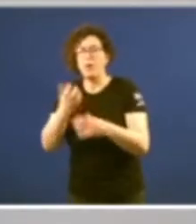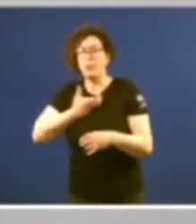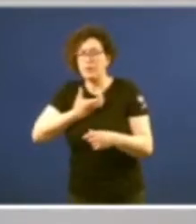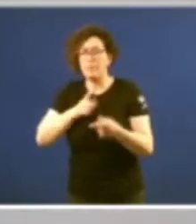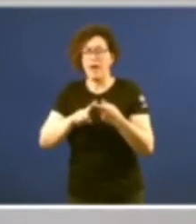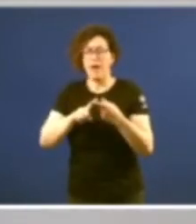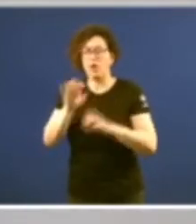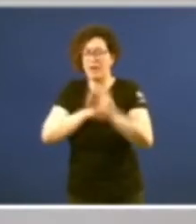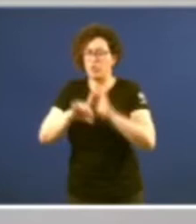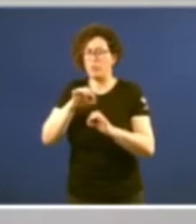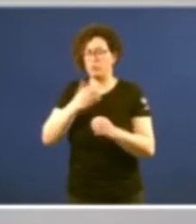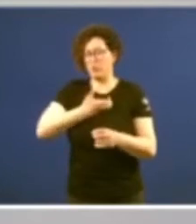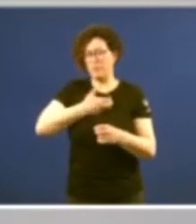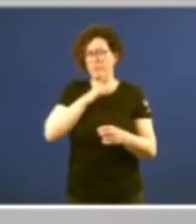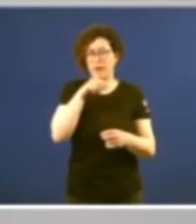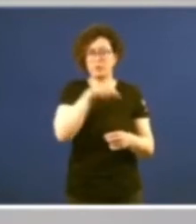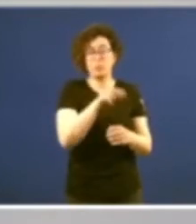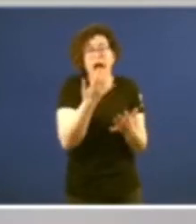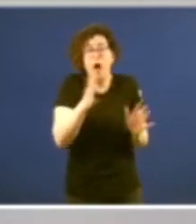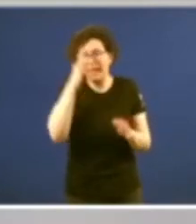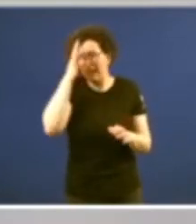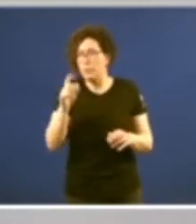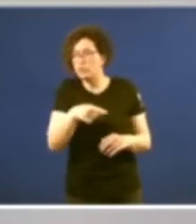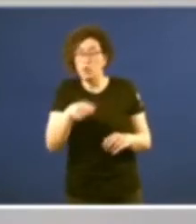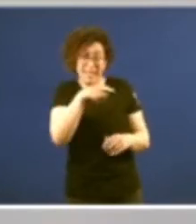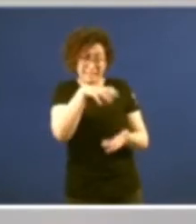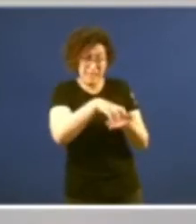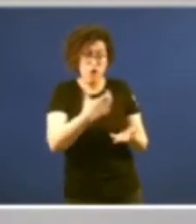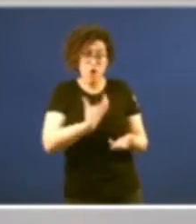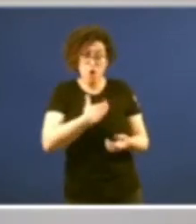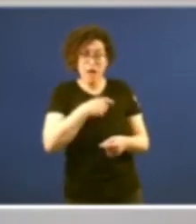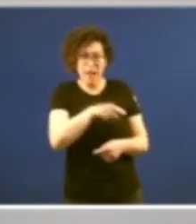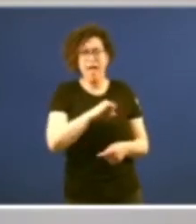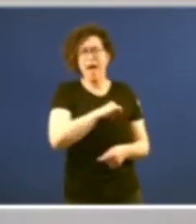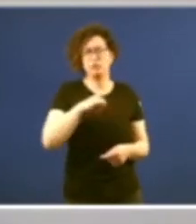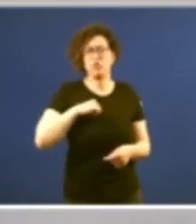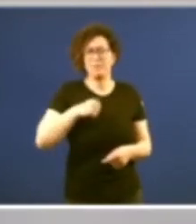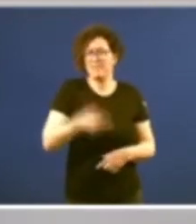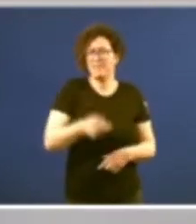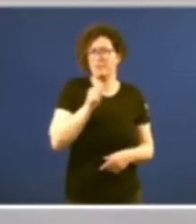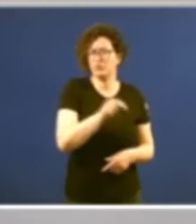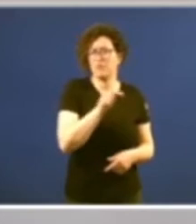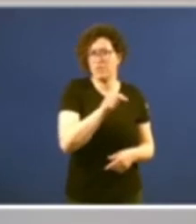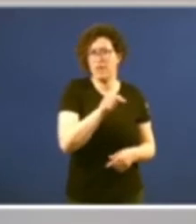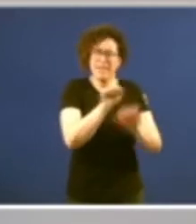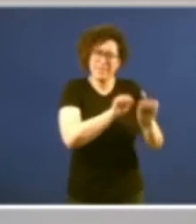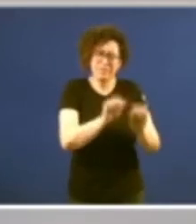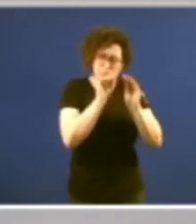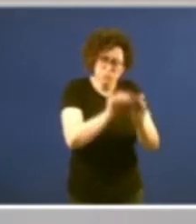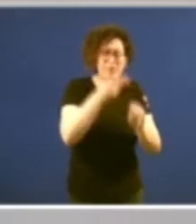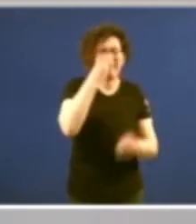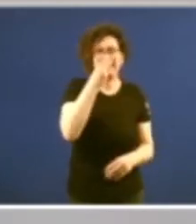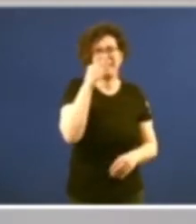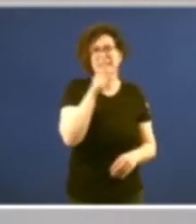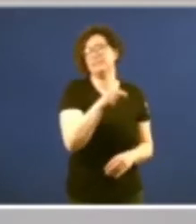organizaciones municipales, porque, creamos ou non, os entes locales gozan de unha autonomía sustancial, defienden sus intereses